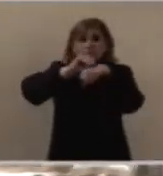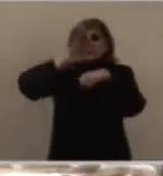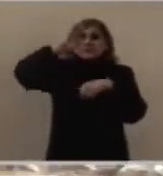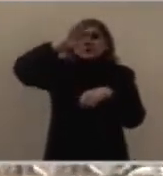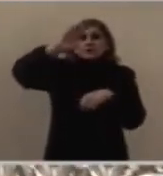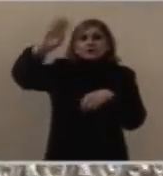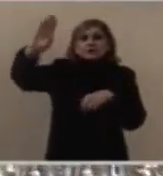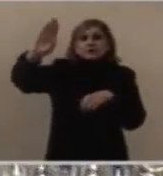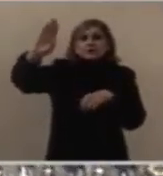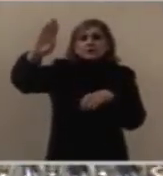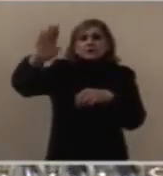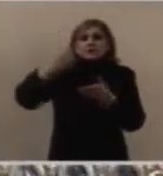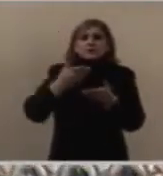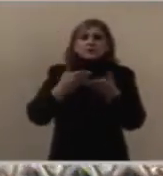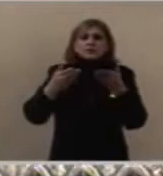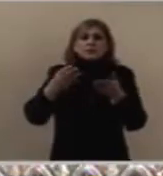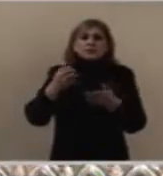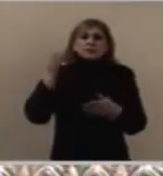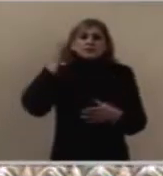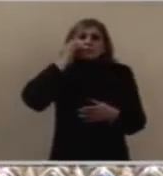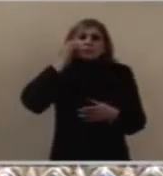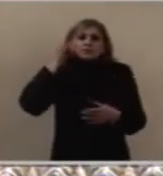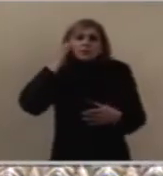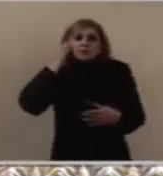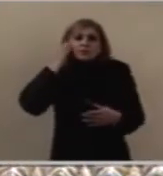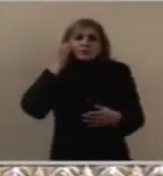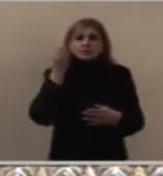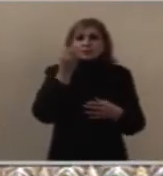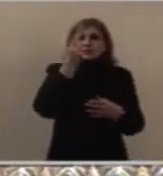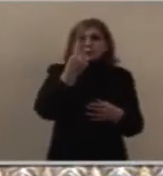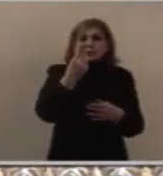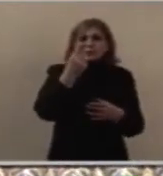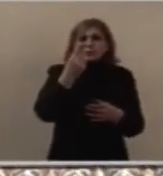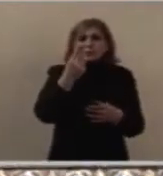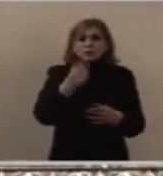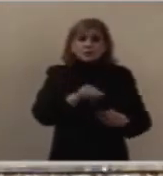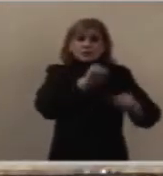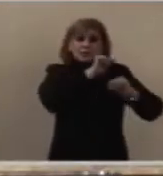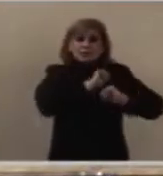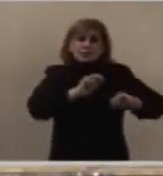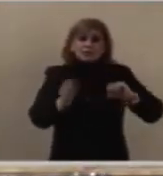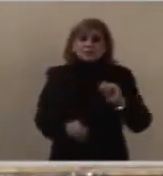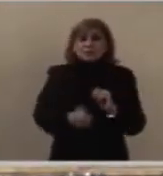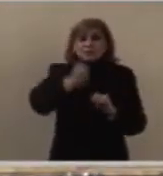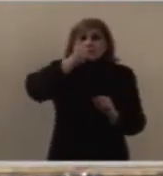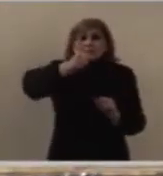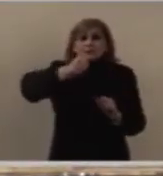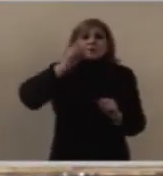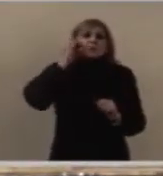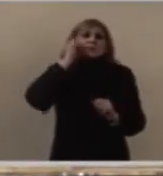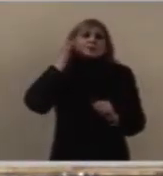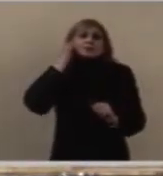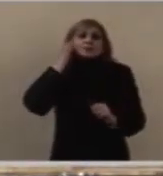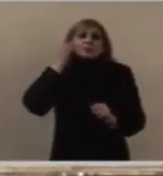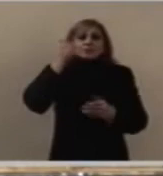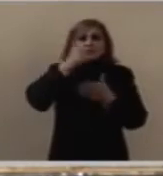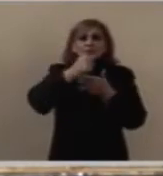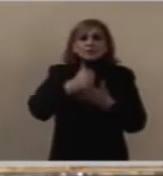obispos a los dos auxiliares el día 12